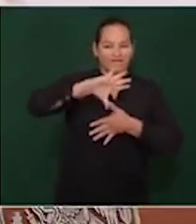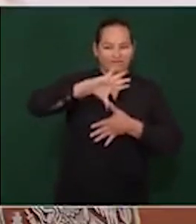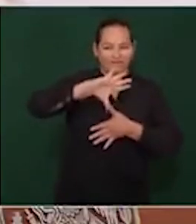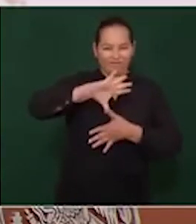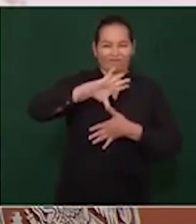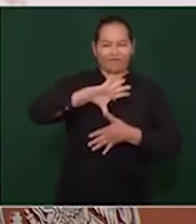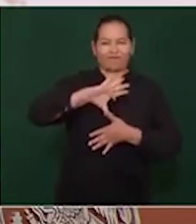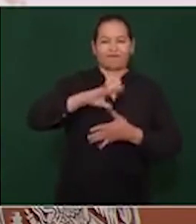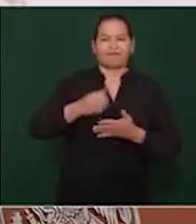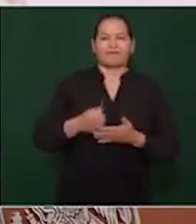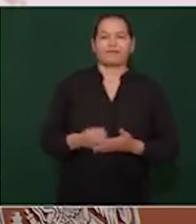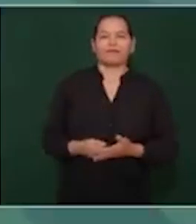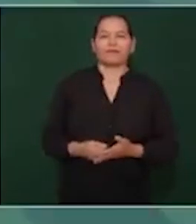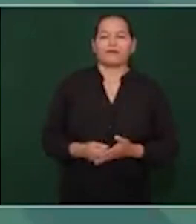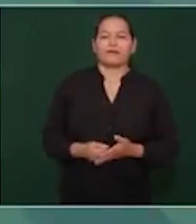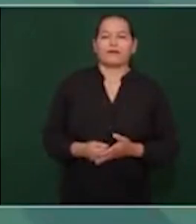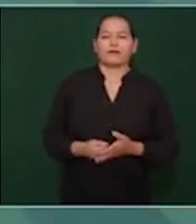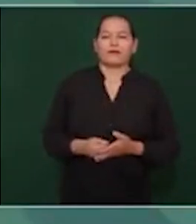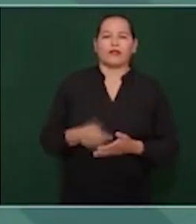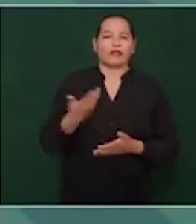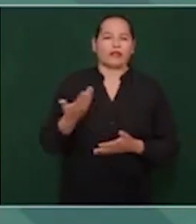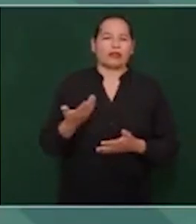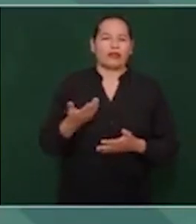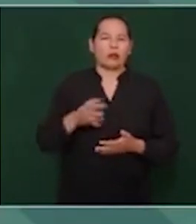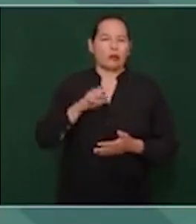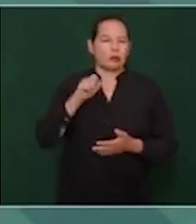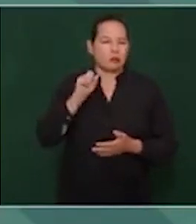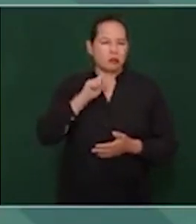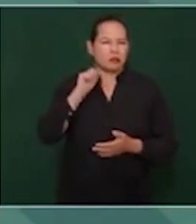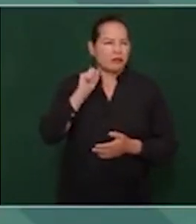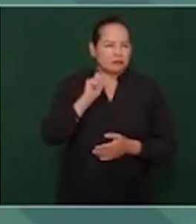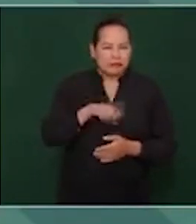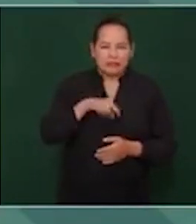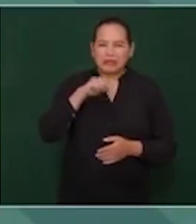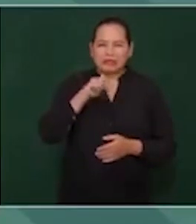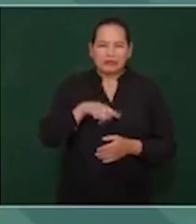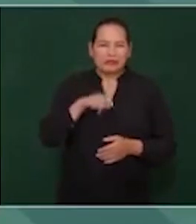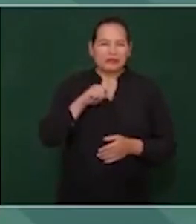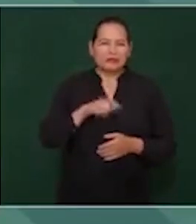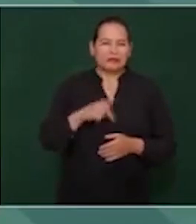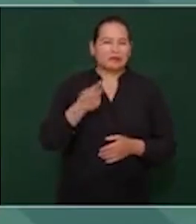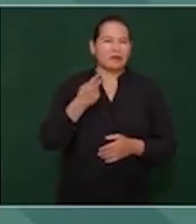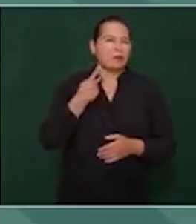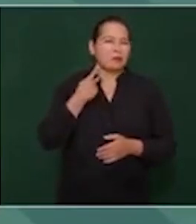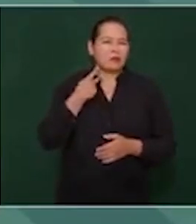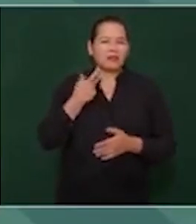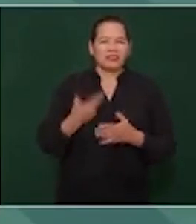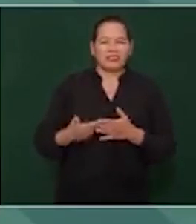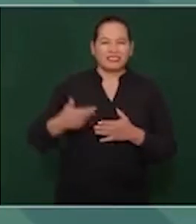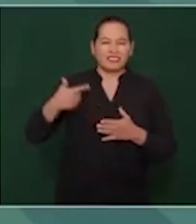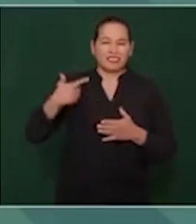ya no la misma política hegemónica de hace dos siglos,